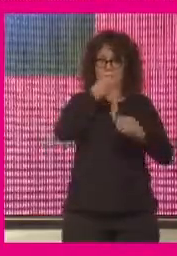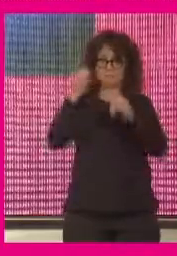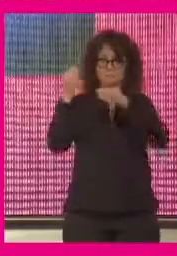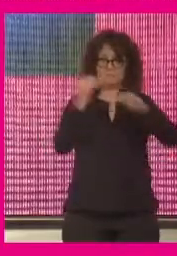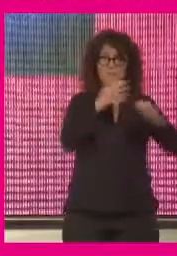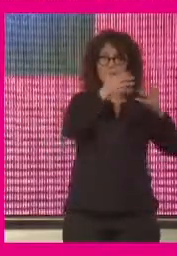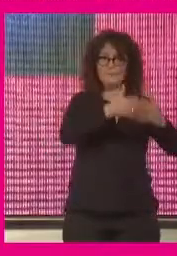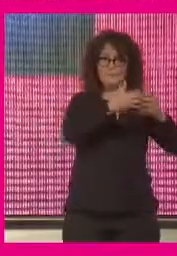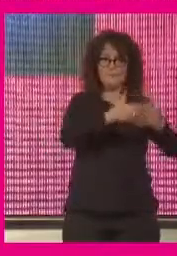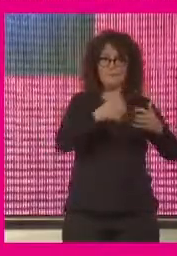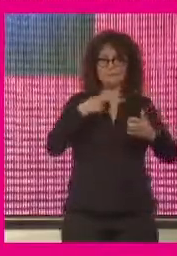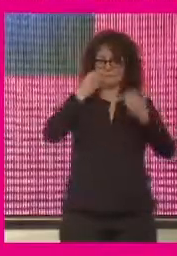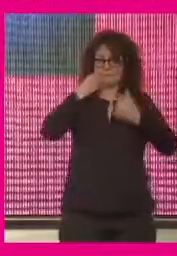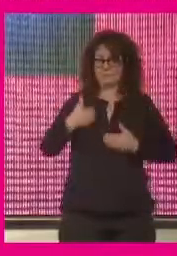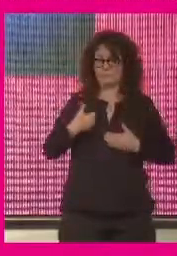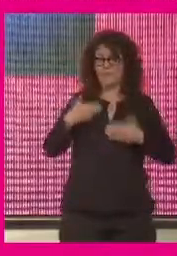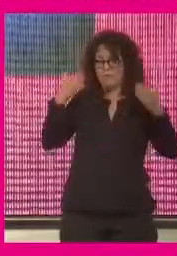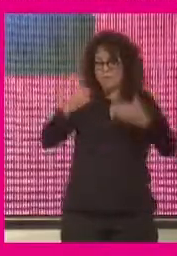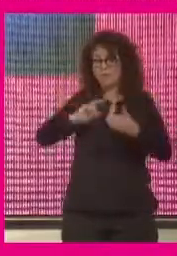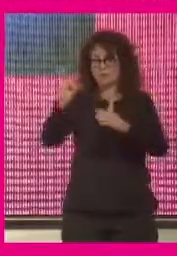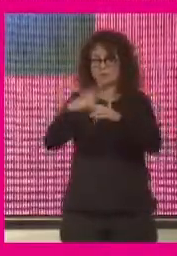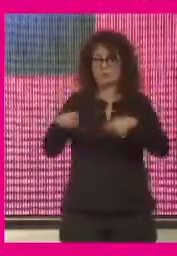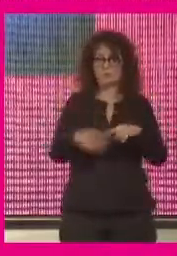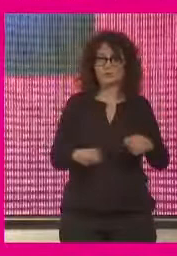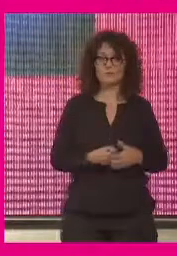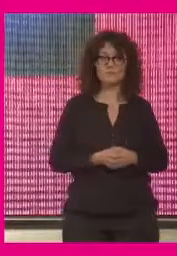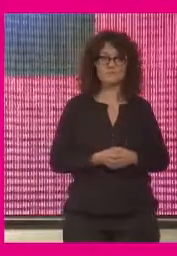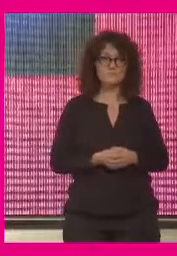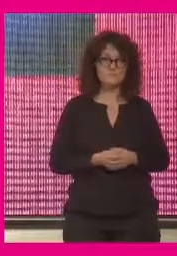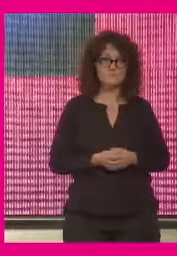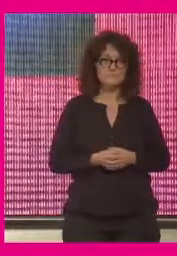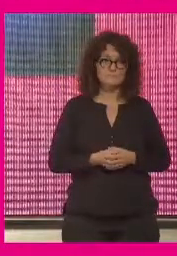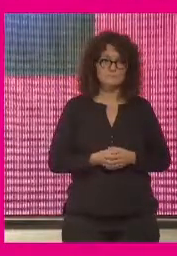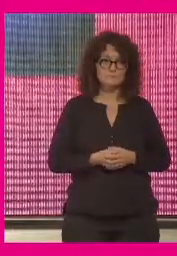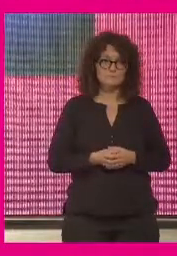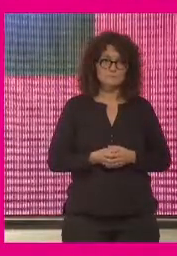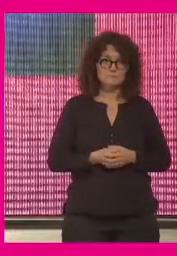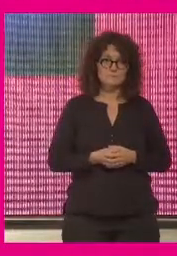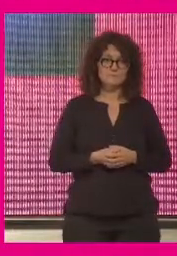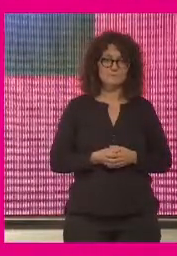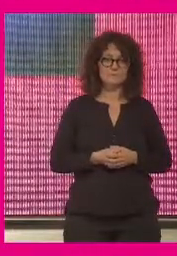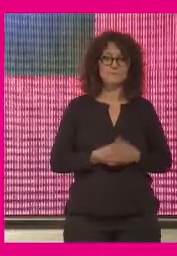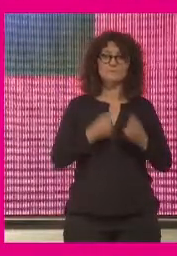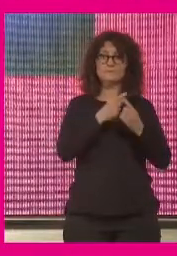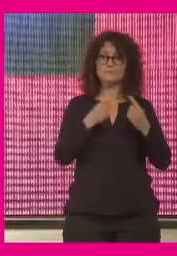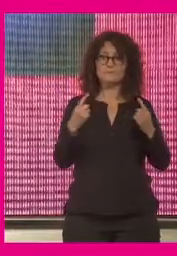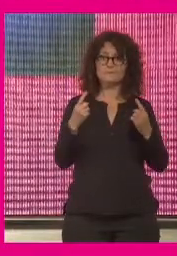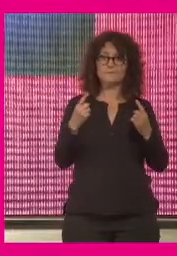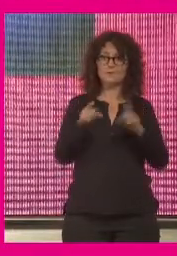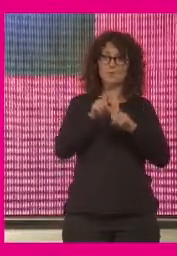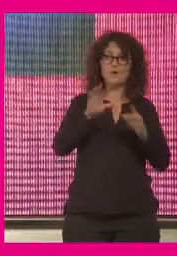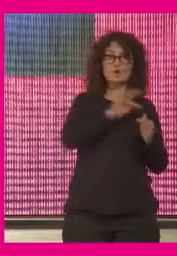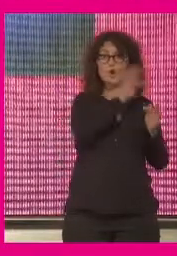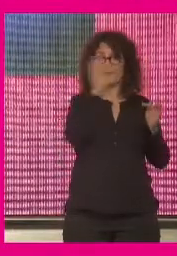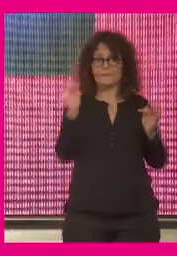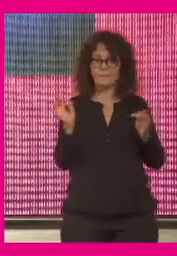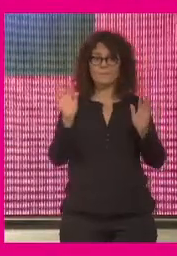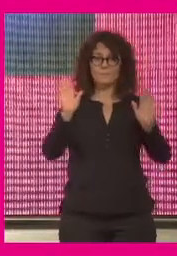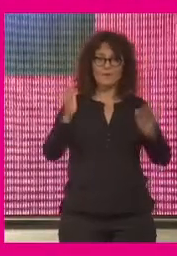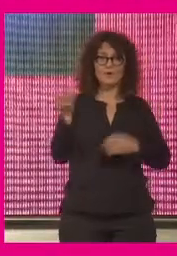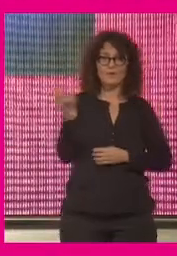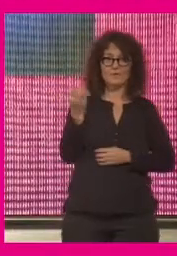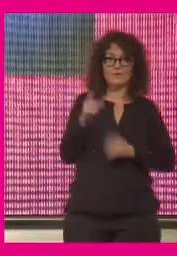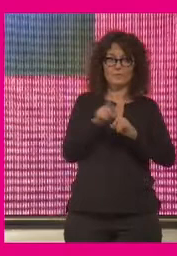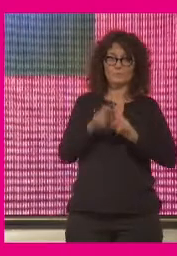en esas máquinas en esos algoritmos Bueno, están saliendo un montón de elementos encima de la mesa tirar de cada uno de ellos nos daría para toda la mañana pero quiero recuperar